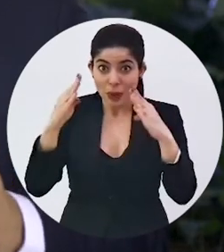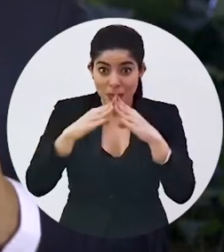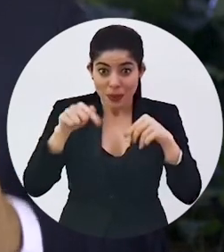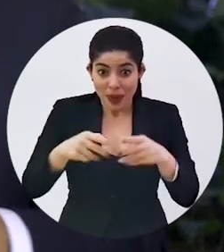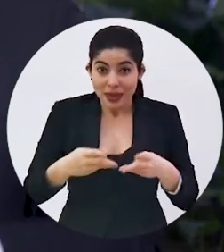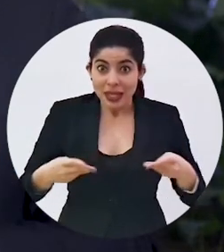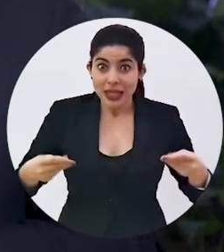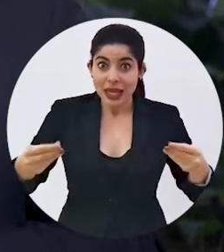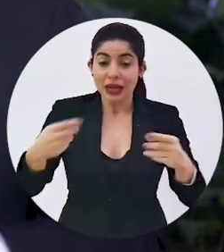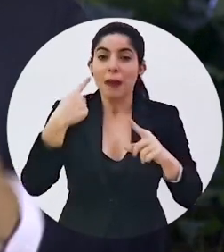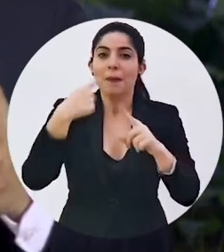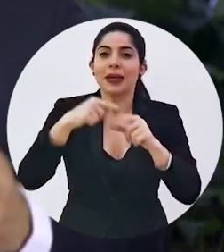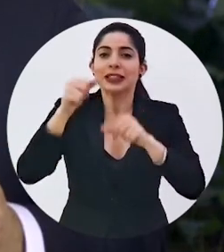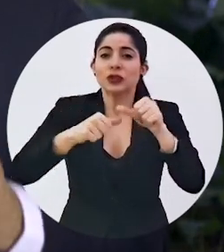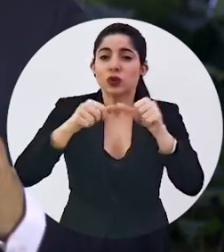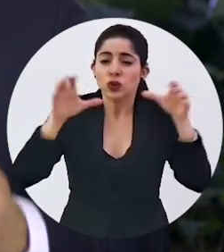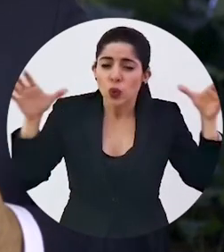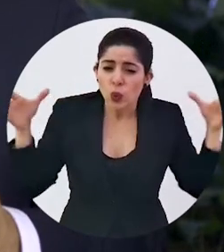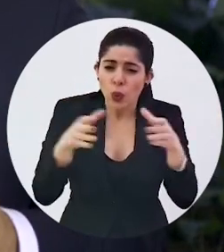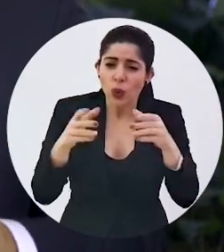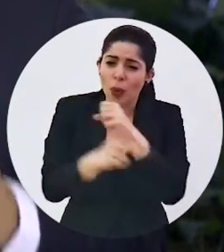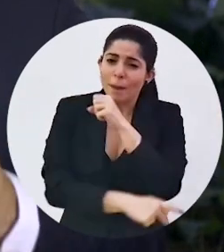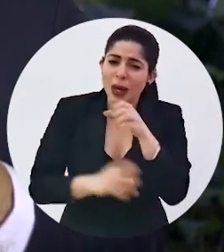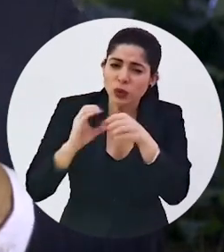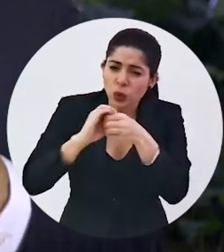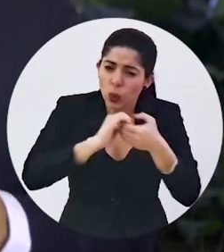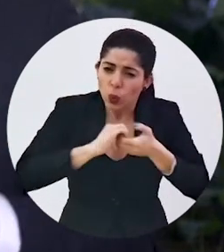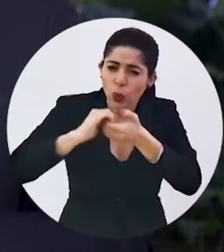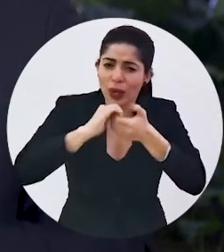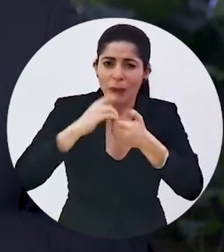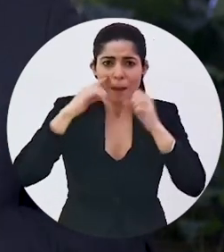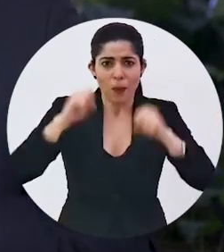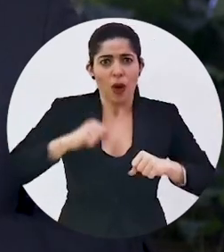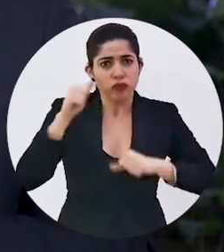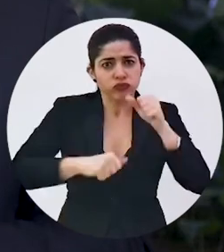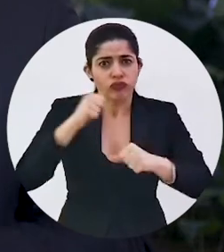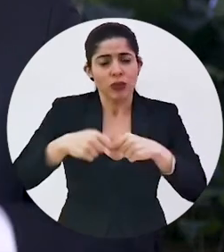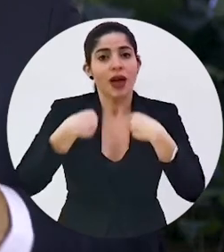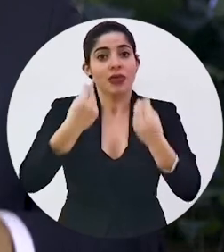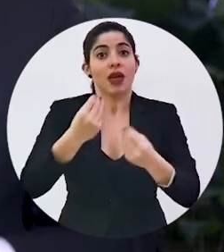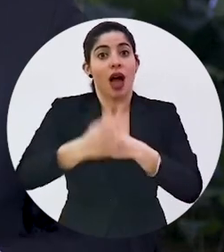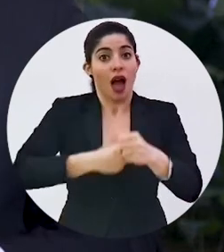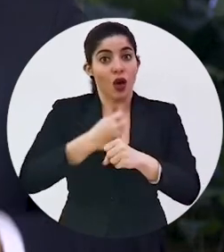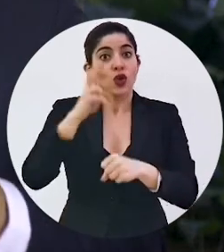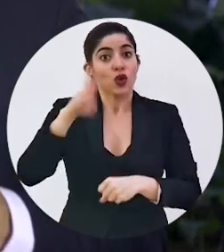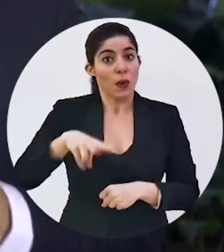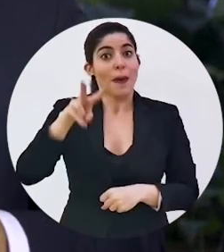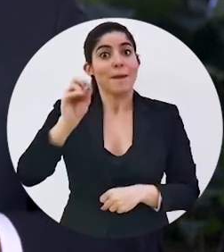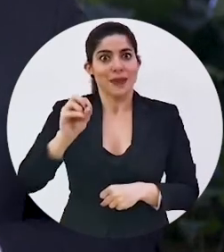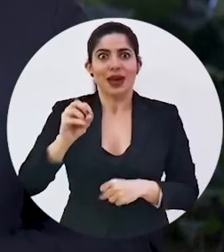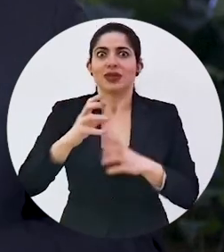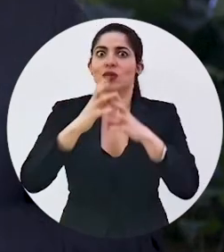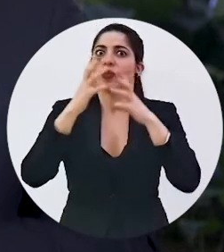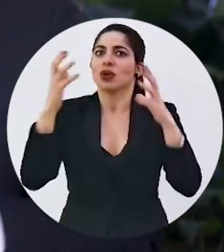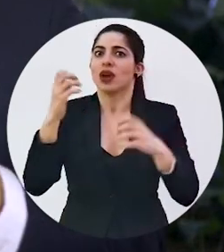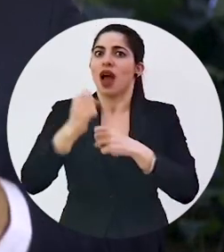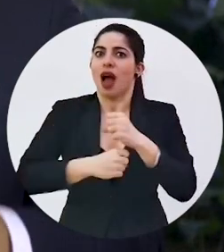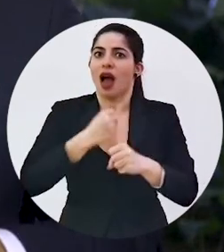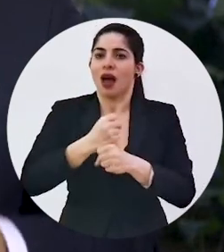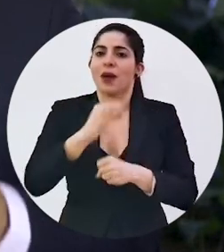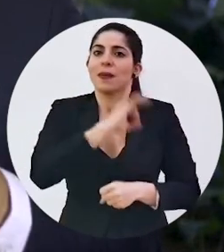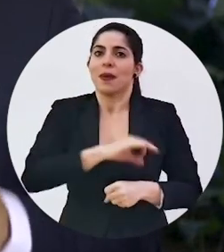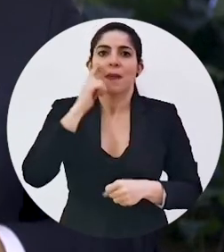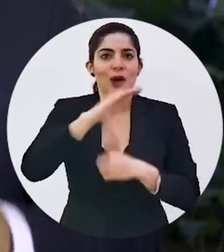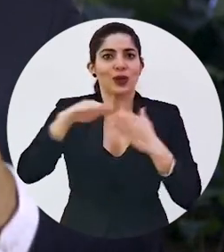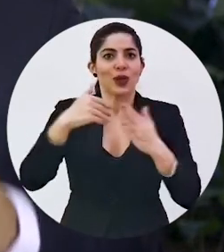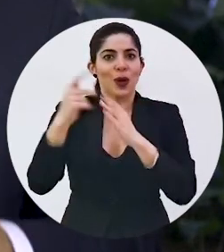persona de esta tierra y el esfuerzo conjunto de un país unido para salir adelante hará que el año 2020 sea un gran